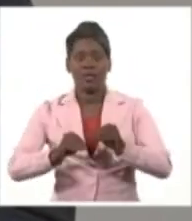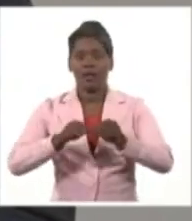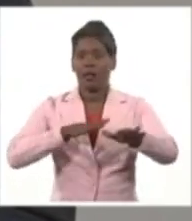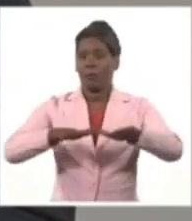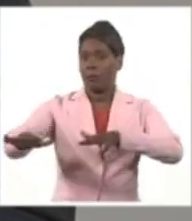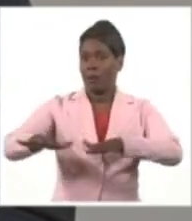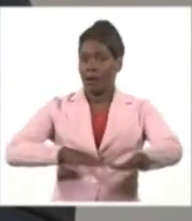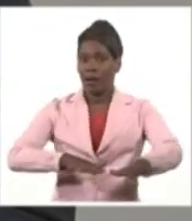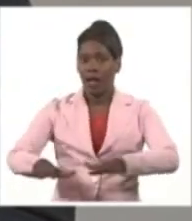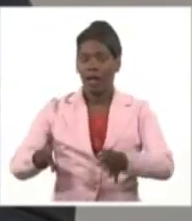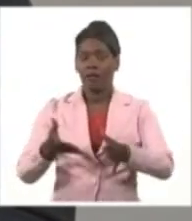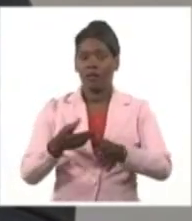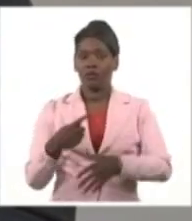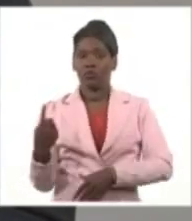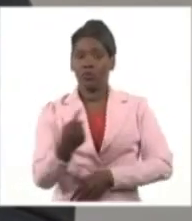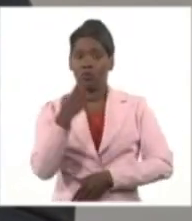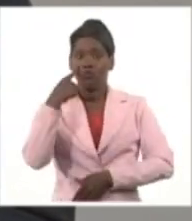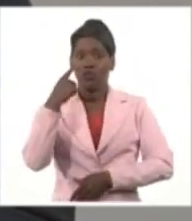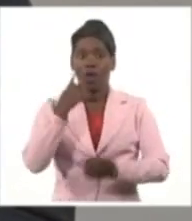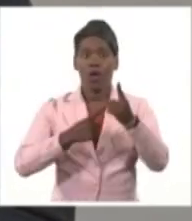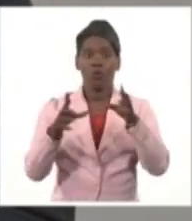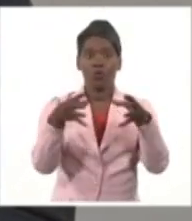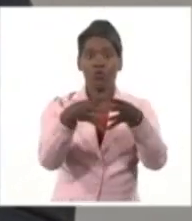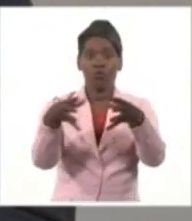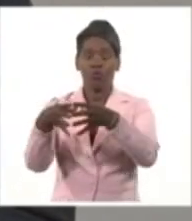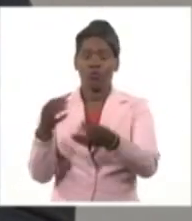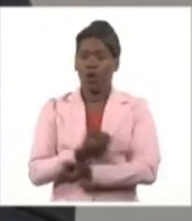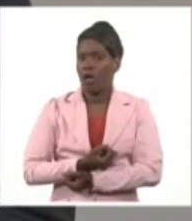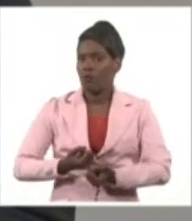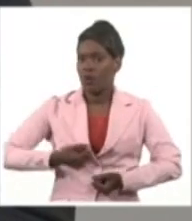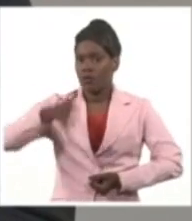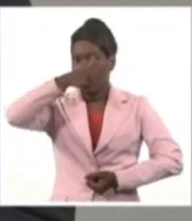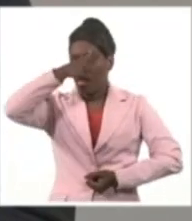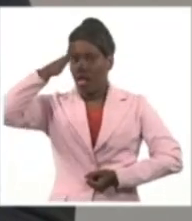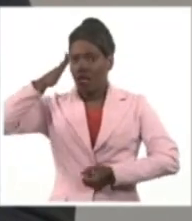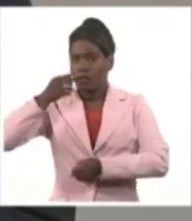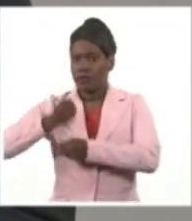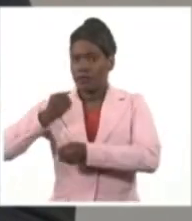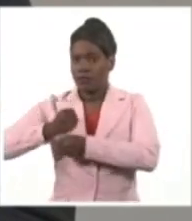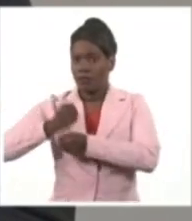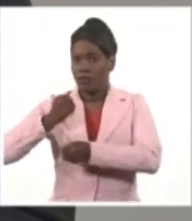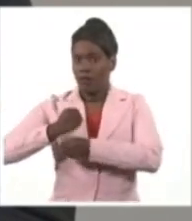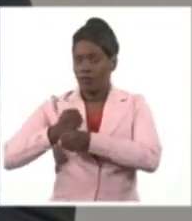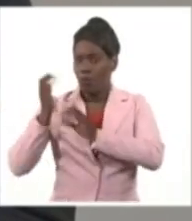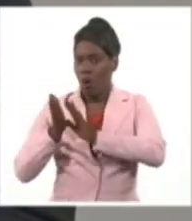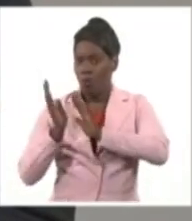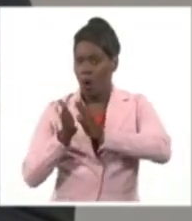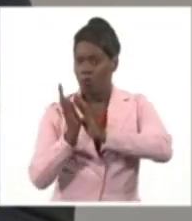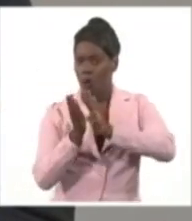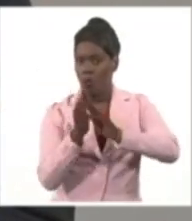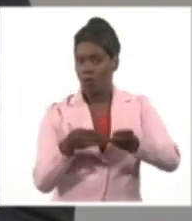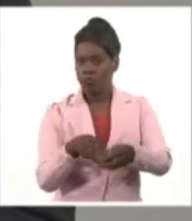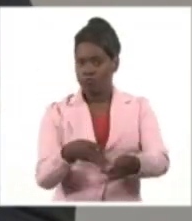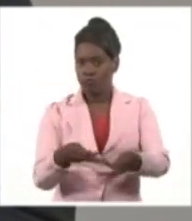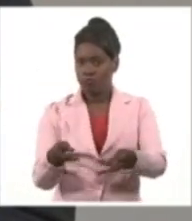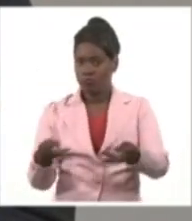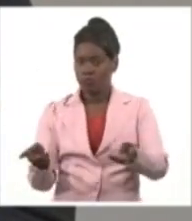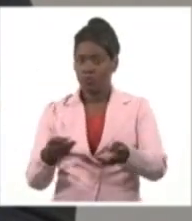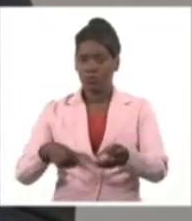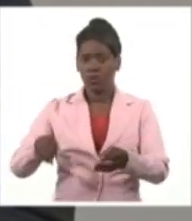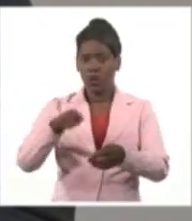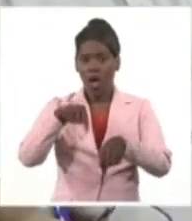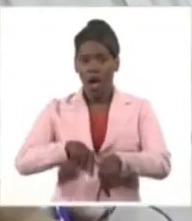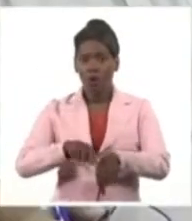todo el esfuerzo de tantos colectivos para poder ponernos al día. Nosotros nos vemos el lujo